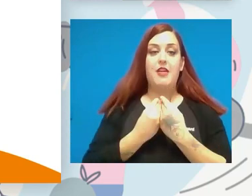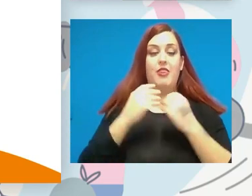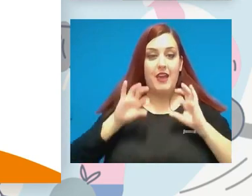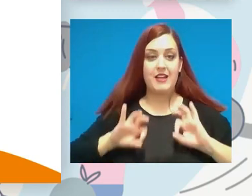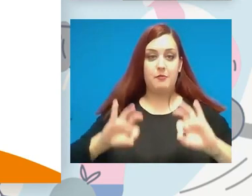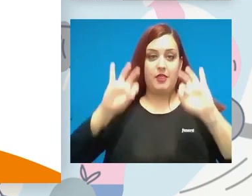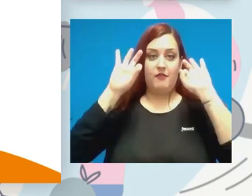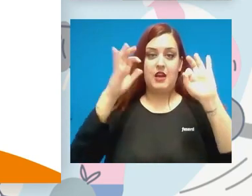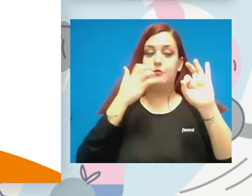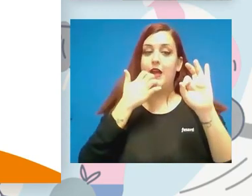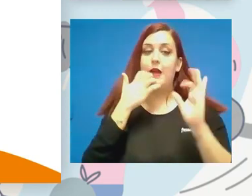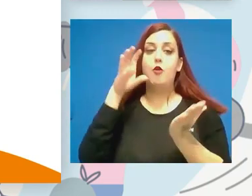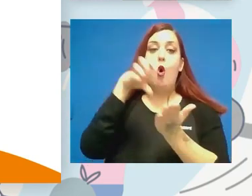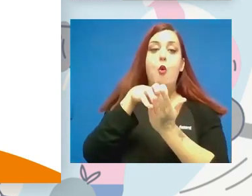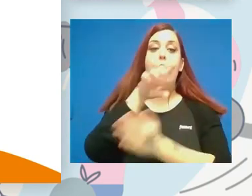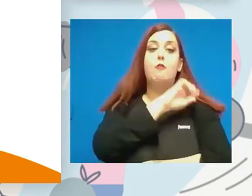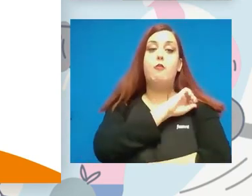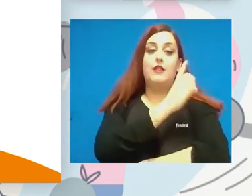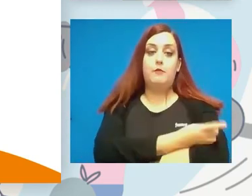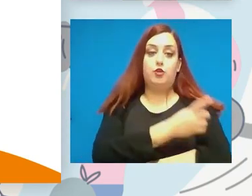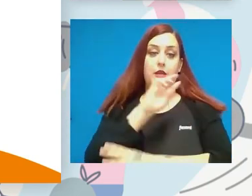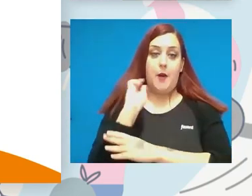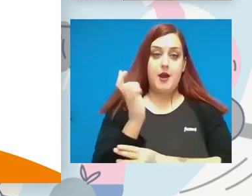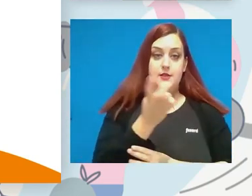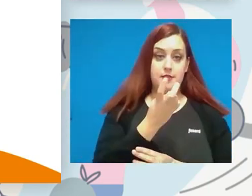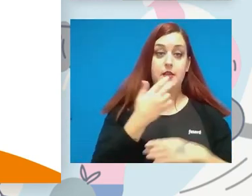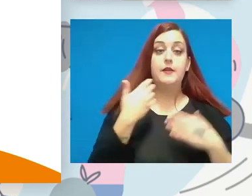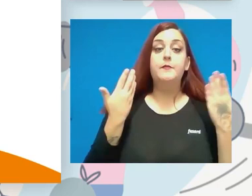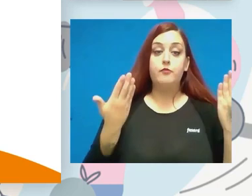son polideportivas, que agrupan a varios deportes. Bueno, pues mientras